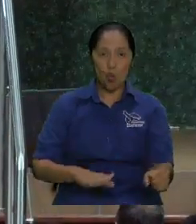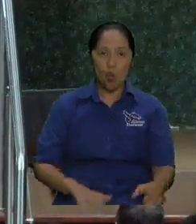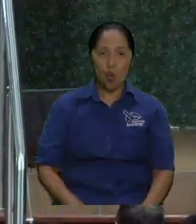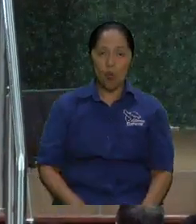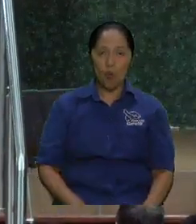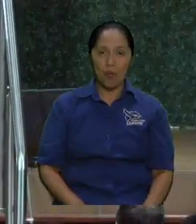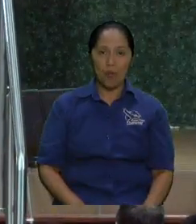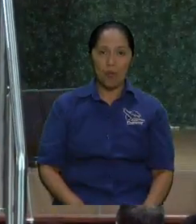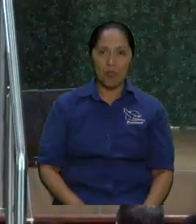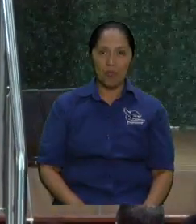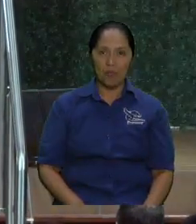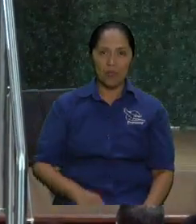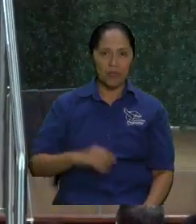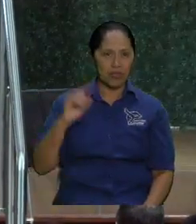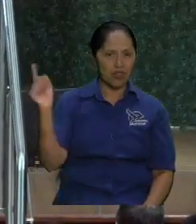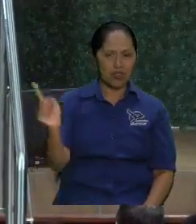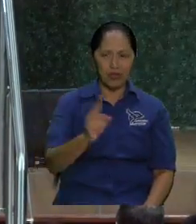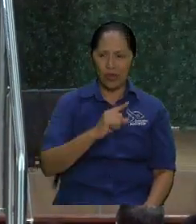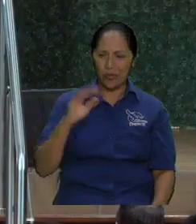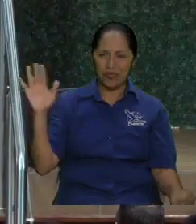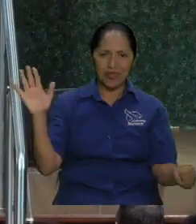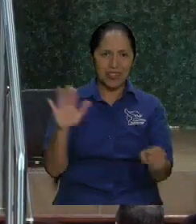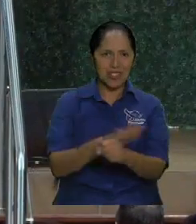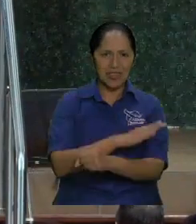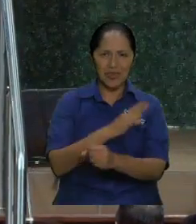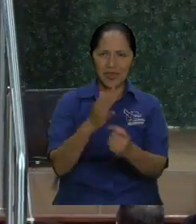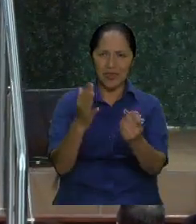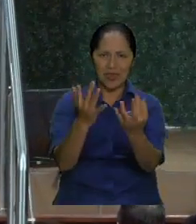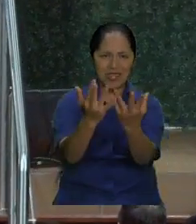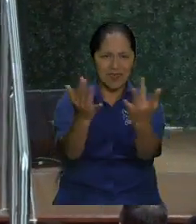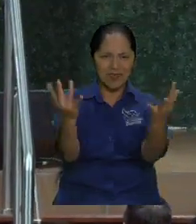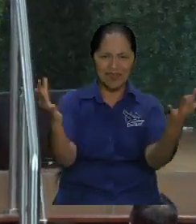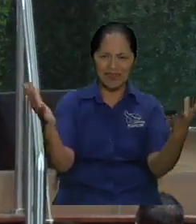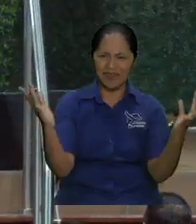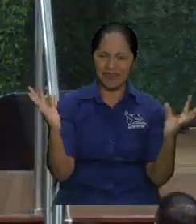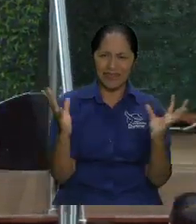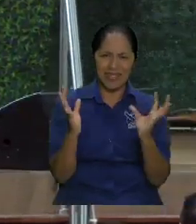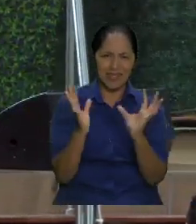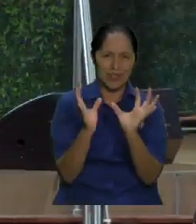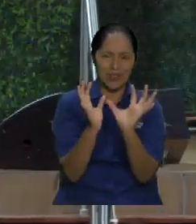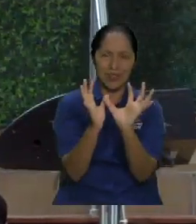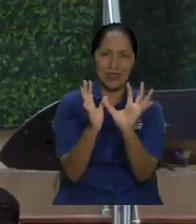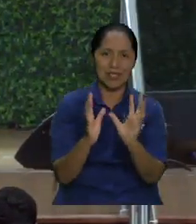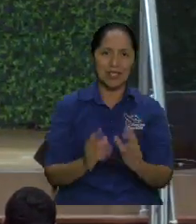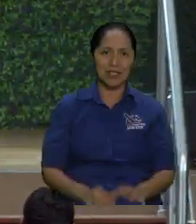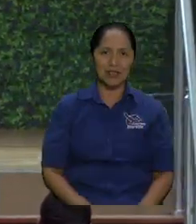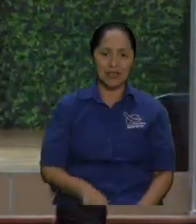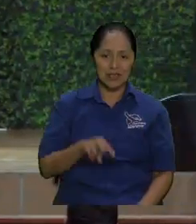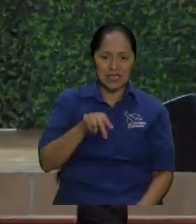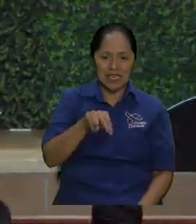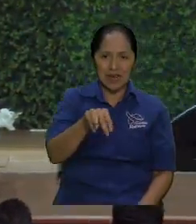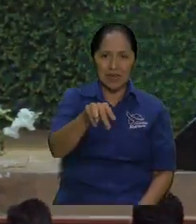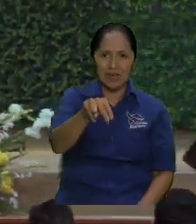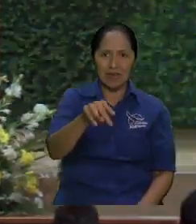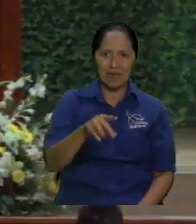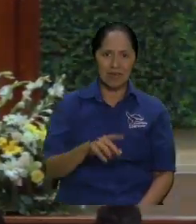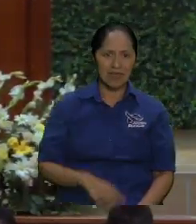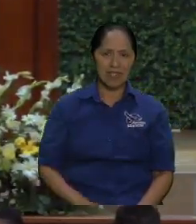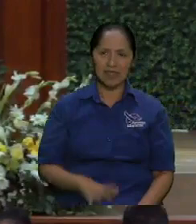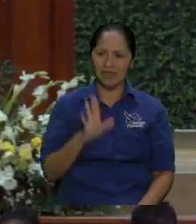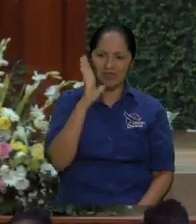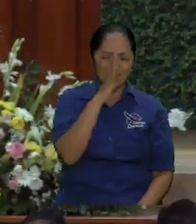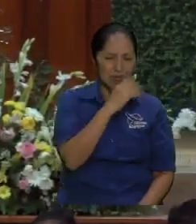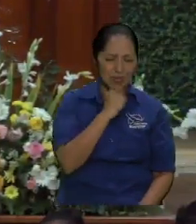gradas era no cabíamos y terminaron de cantar los muchachos y cuando